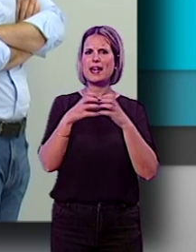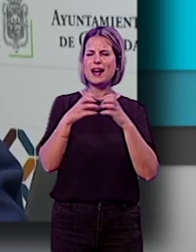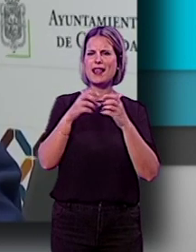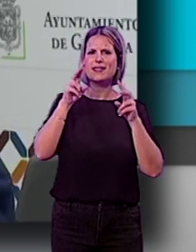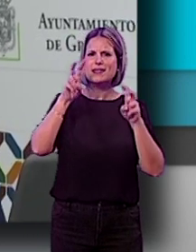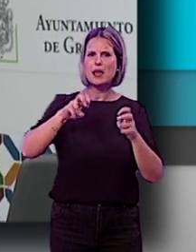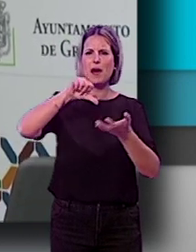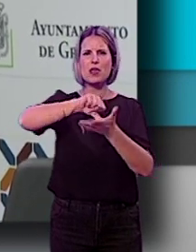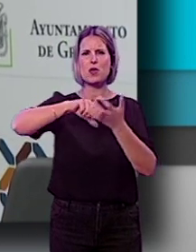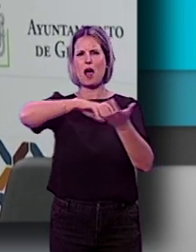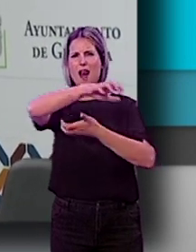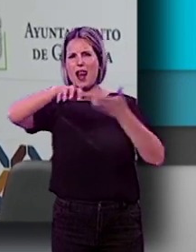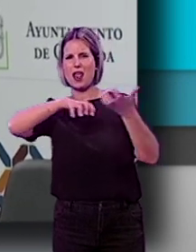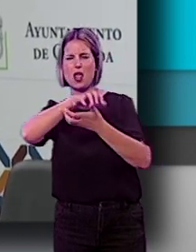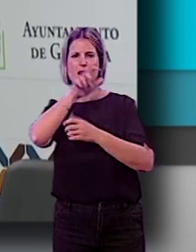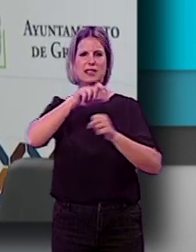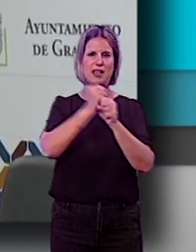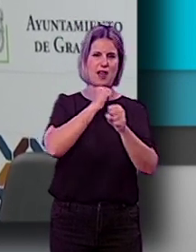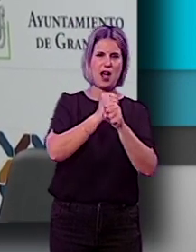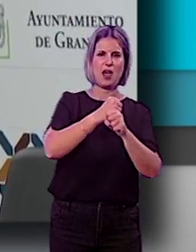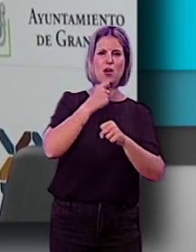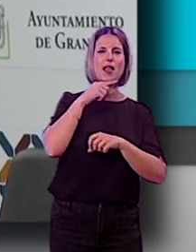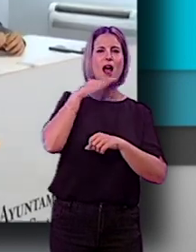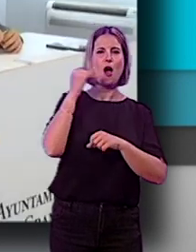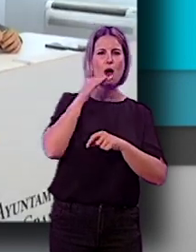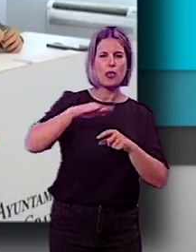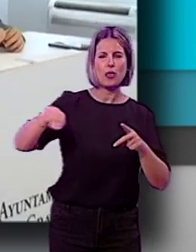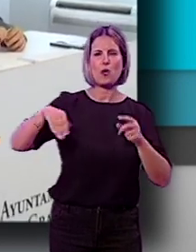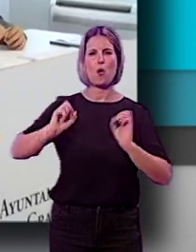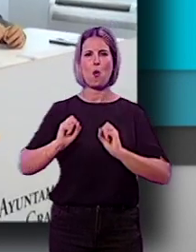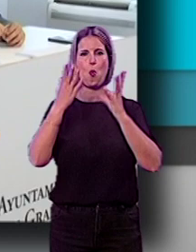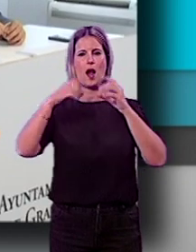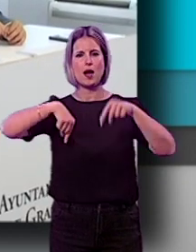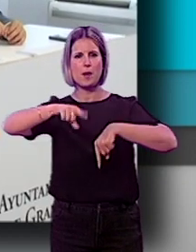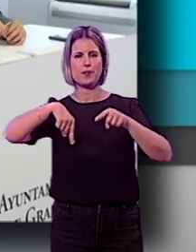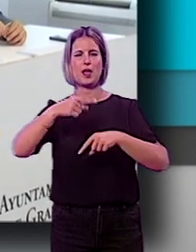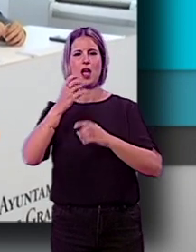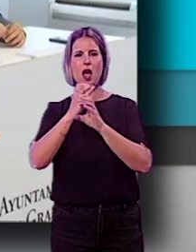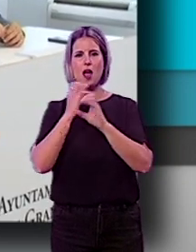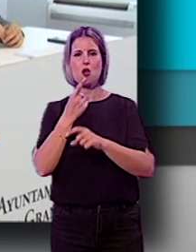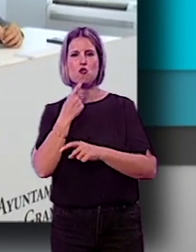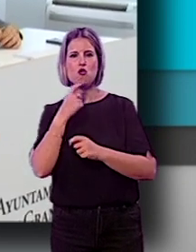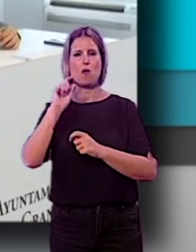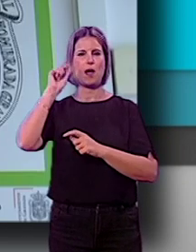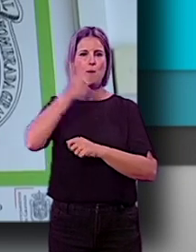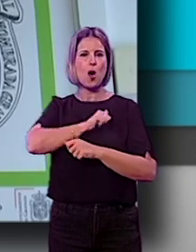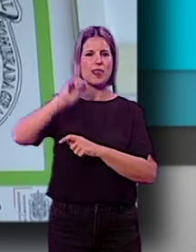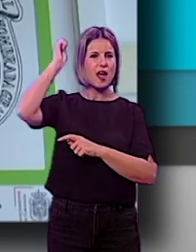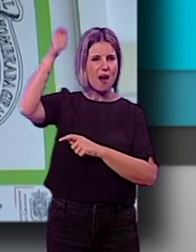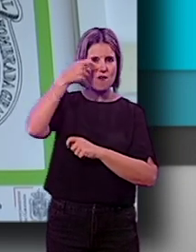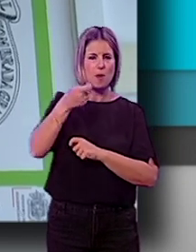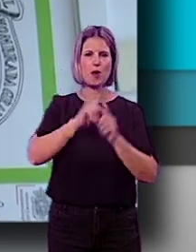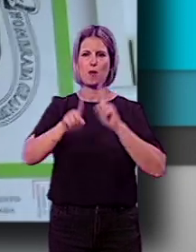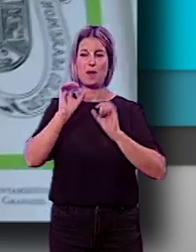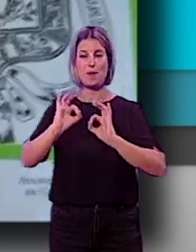líos, con conflictos con los trabajadores de la hora, la huelga de transporte rover, problemas con policía local y bomberos, y especialmente en